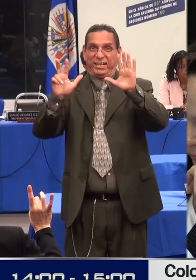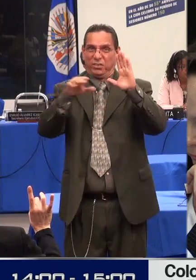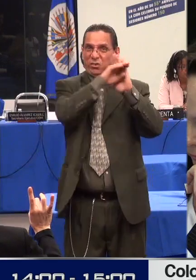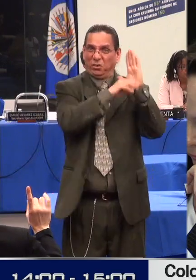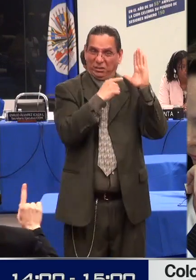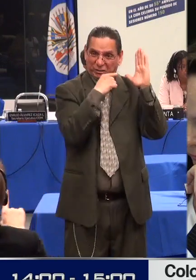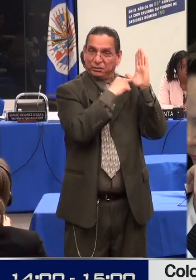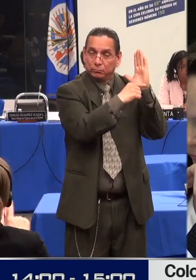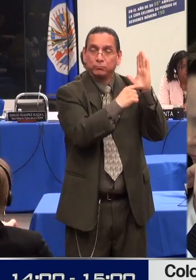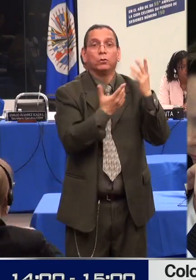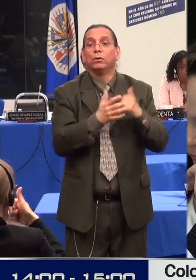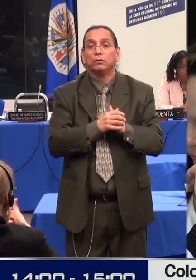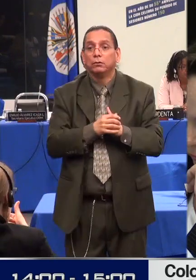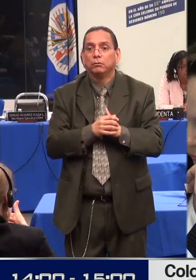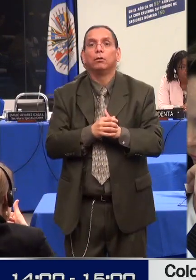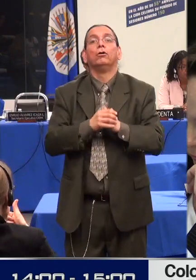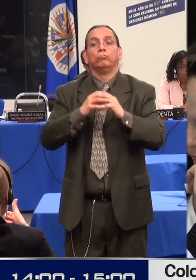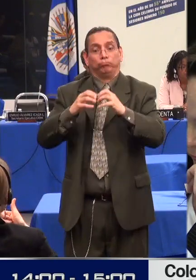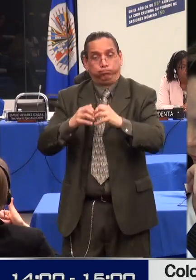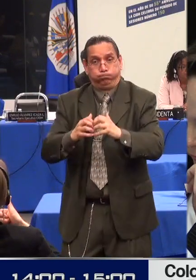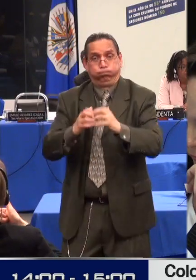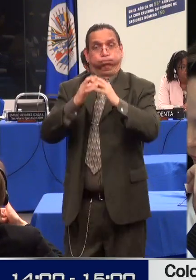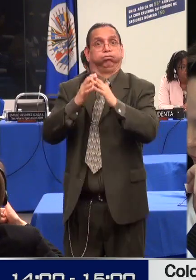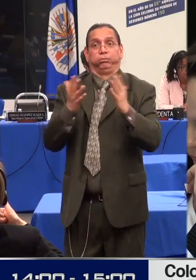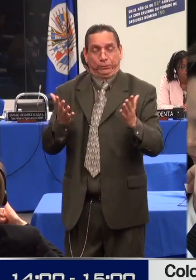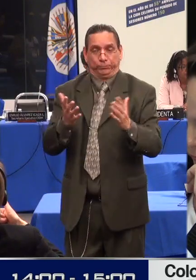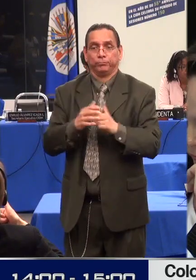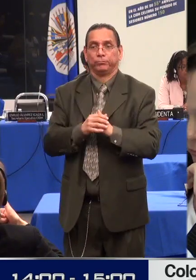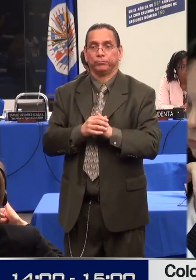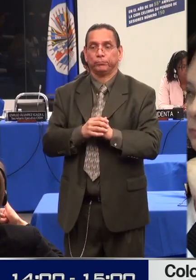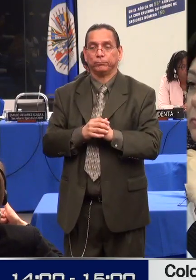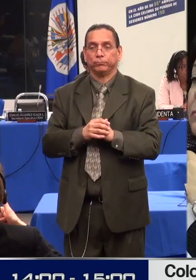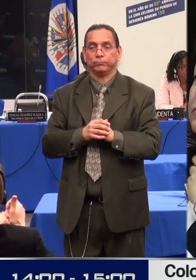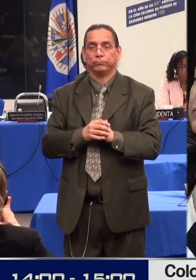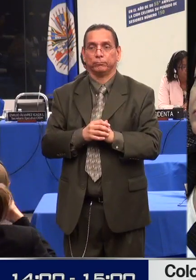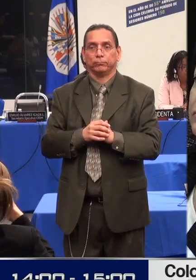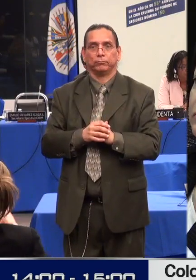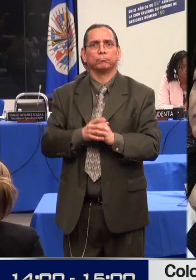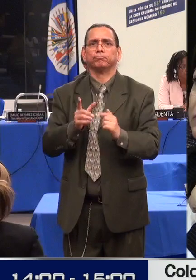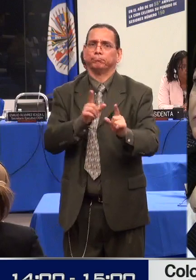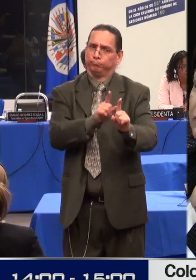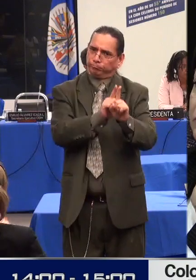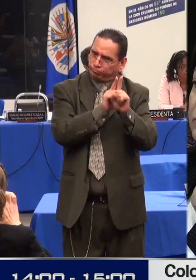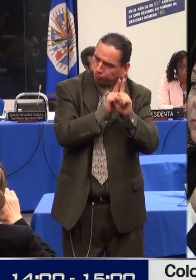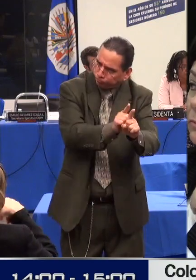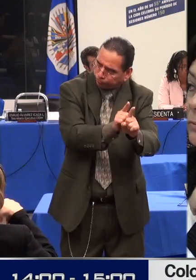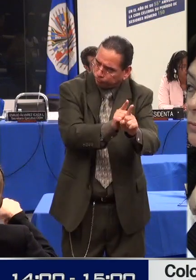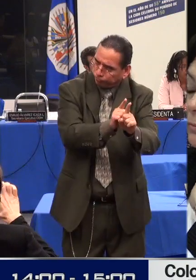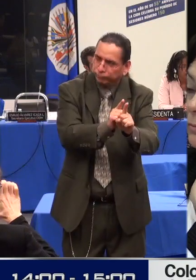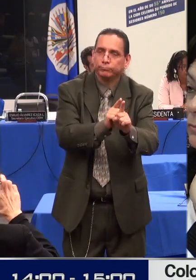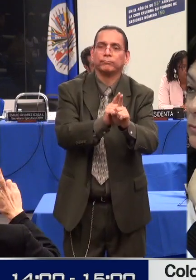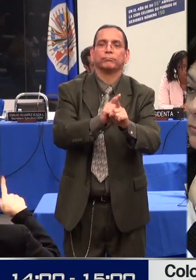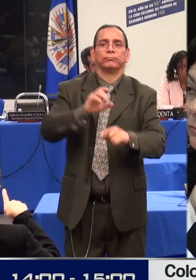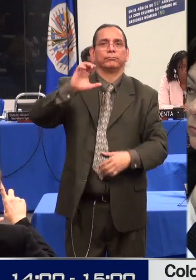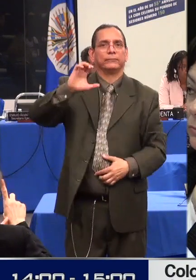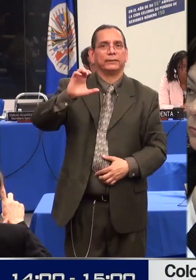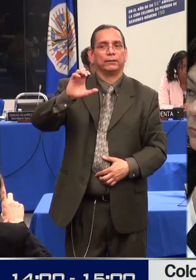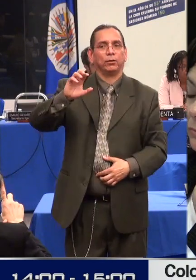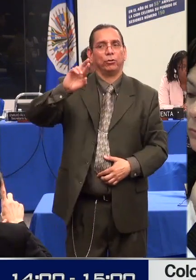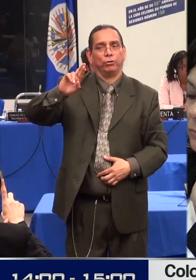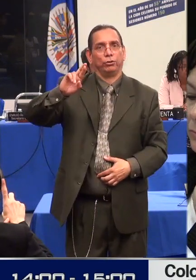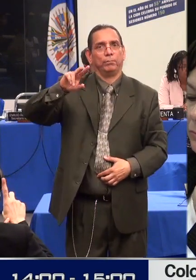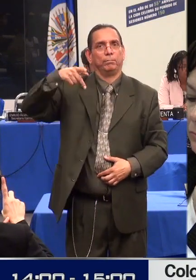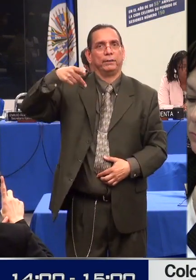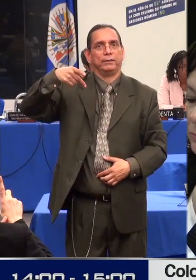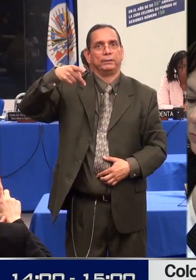Discapacidad, producto de lo cual se emitió el documento del Consejo de Política Económica y Social 166 del 9